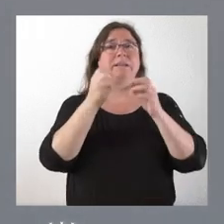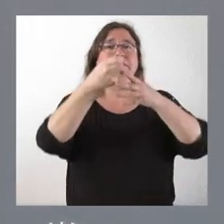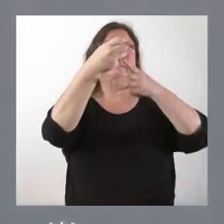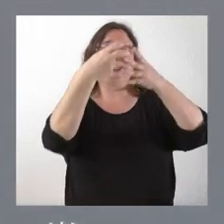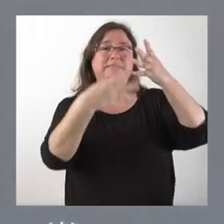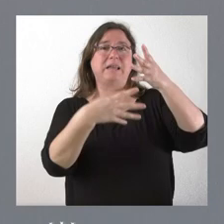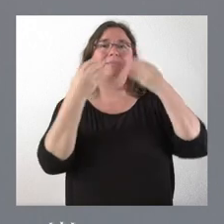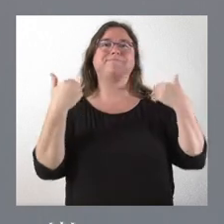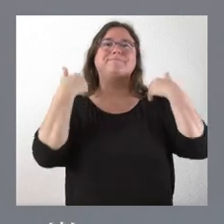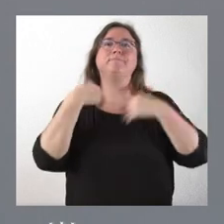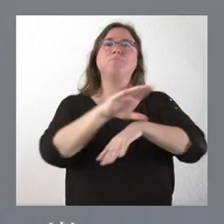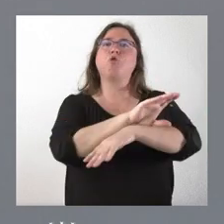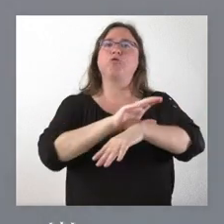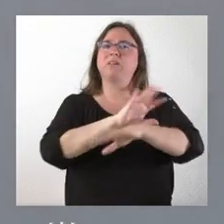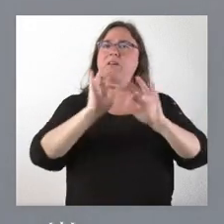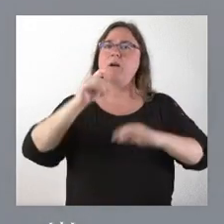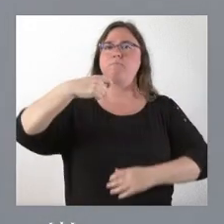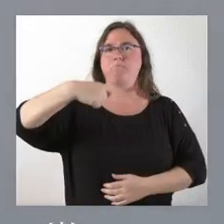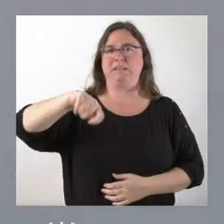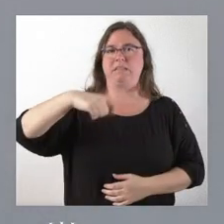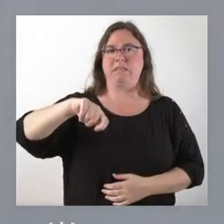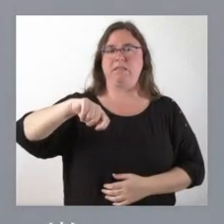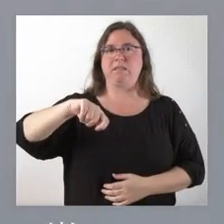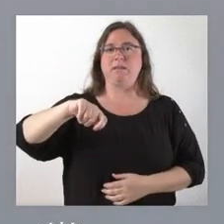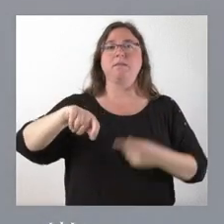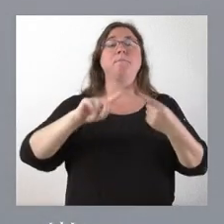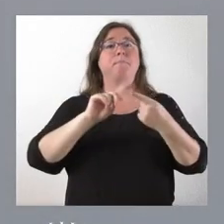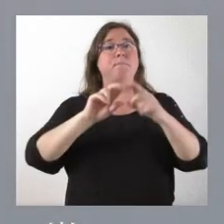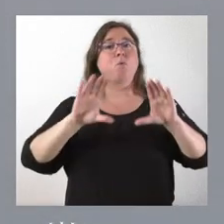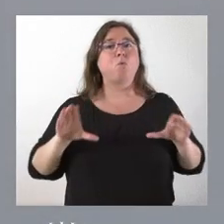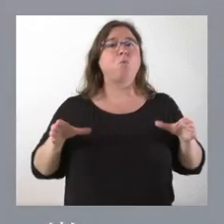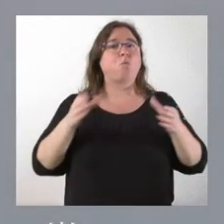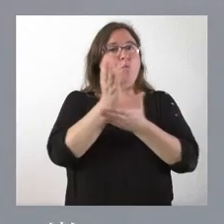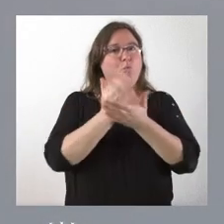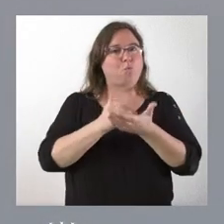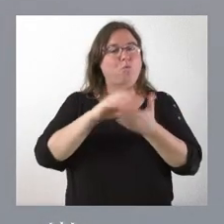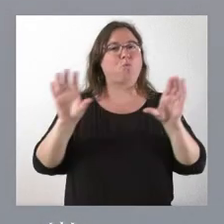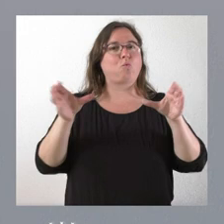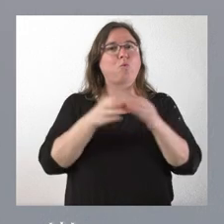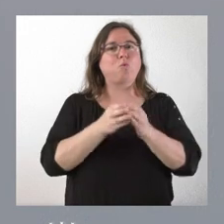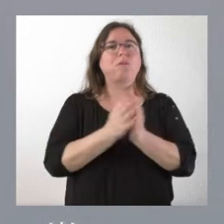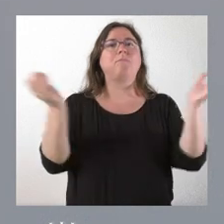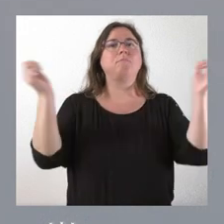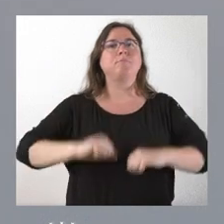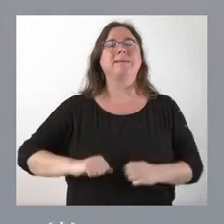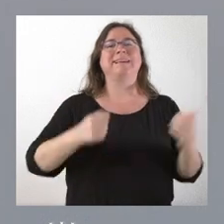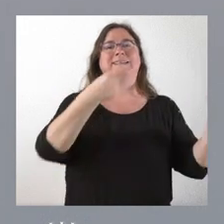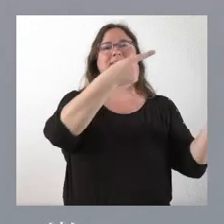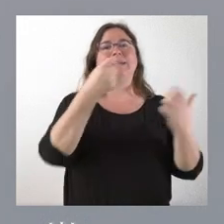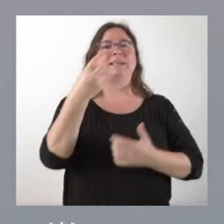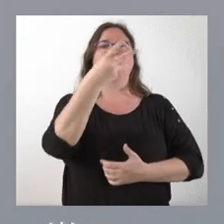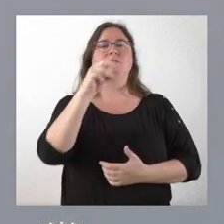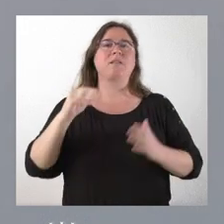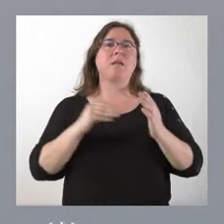de la Consejería de Presidencia. Por una parte, la Junta ha aprobado la aportación de 630.000 euros para diversos